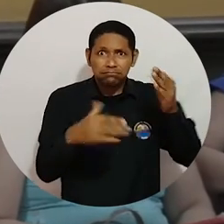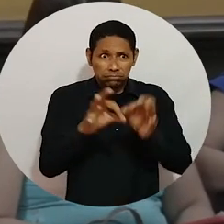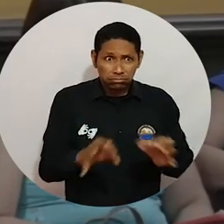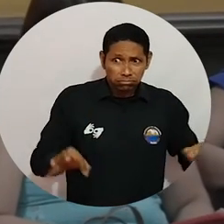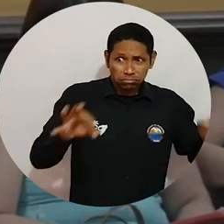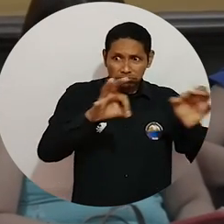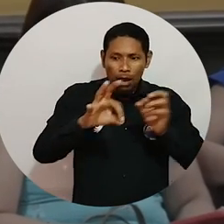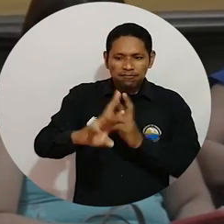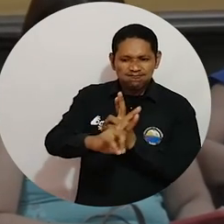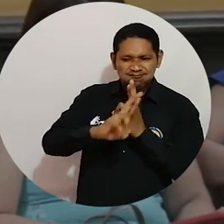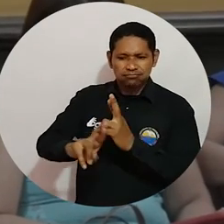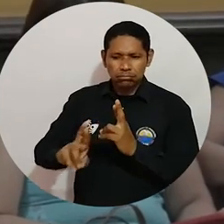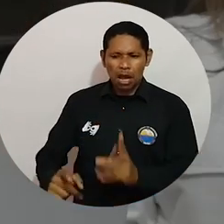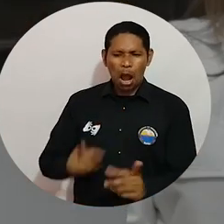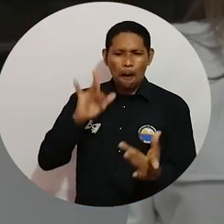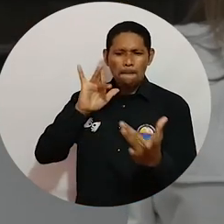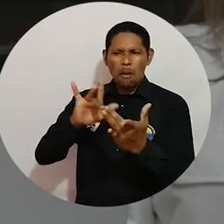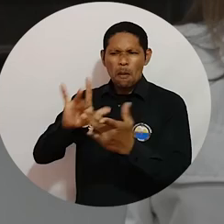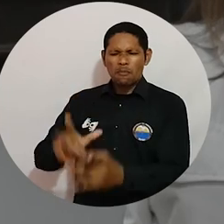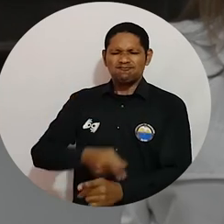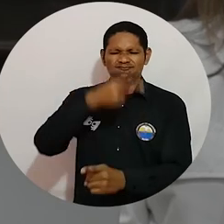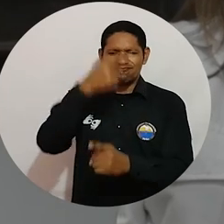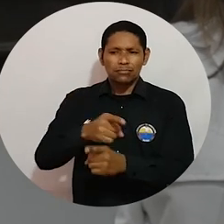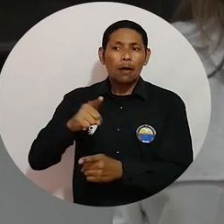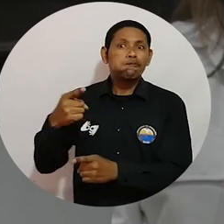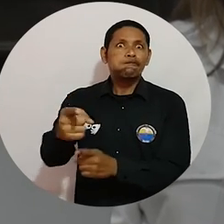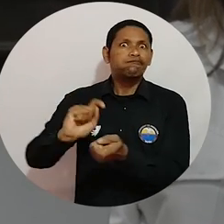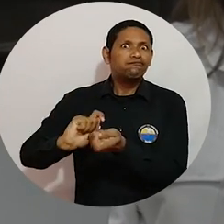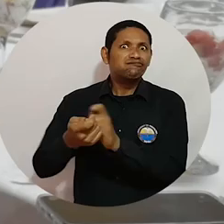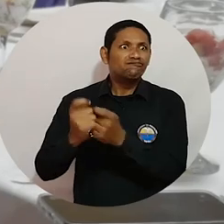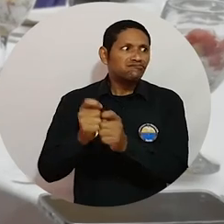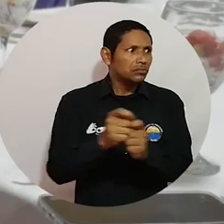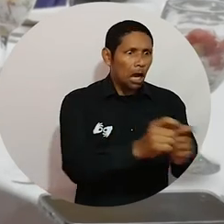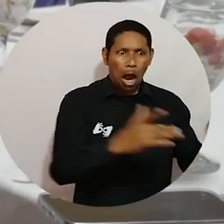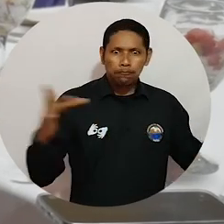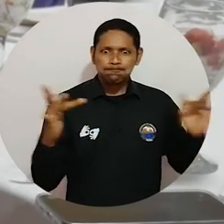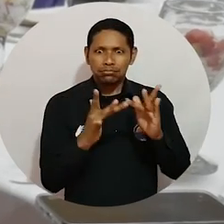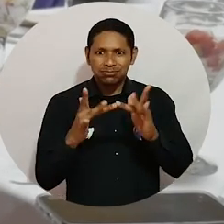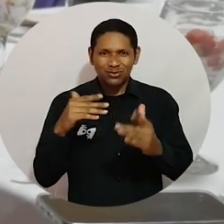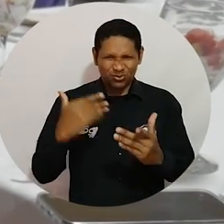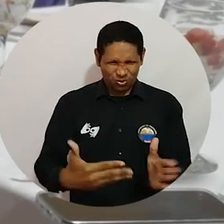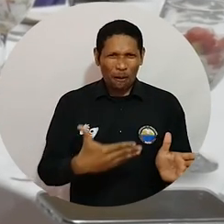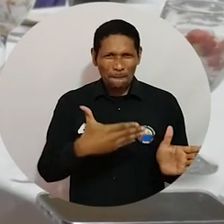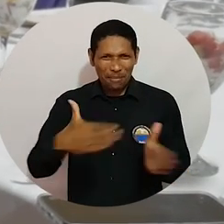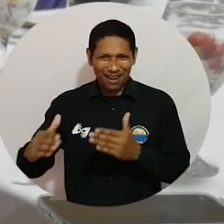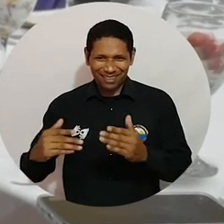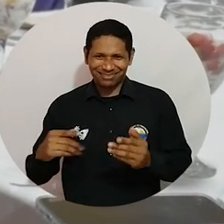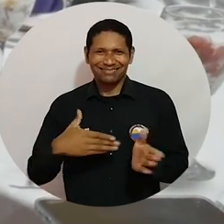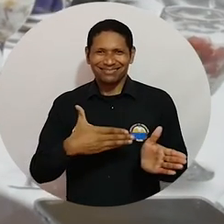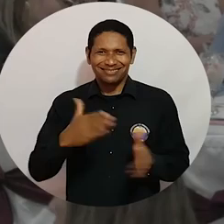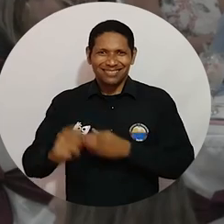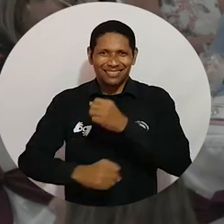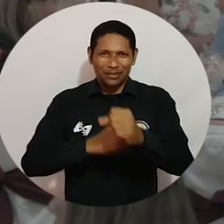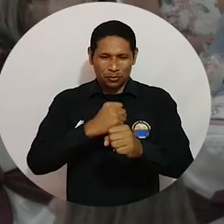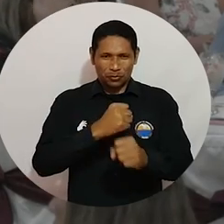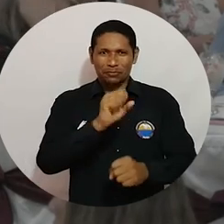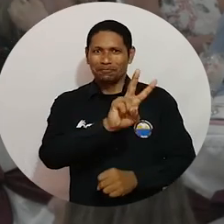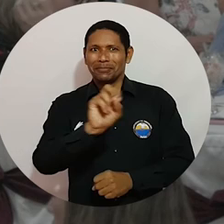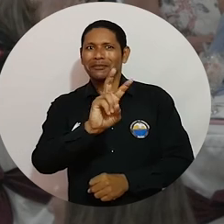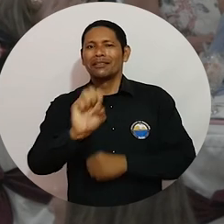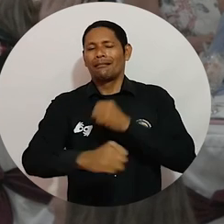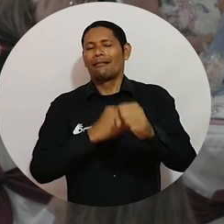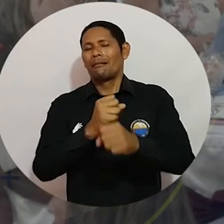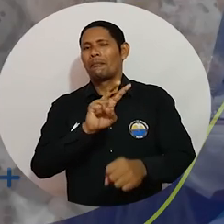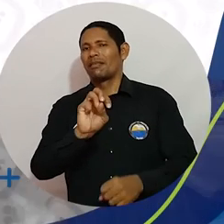oportunidades en aras de responder de forma estratégica, oportuna y pertinente a los cambios del entorno, como lo establece el Plan de Desarrollo